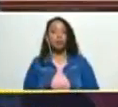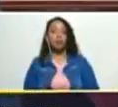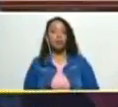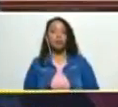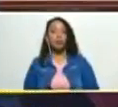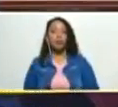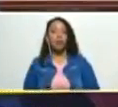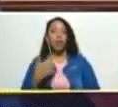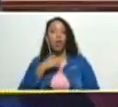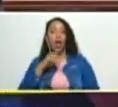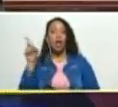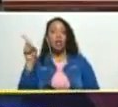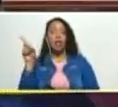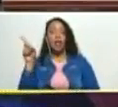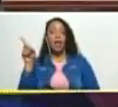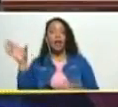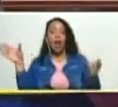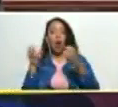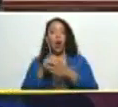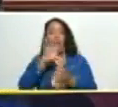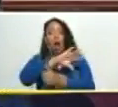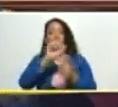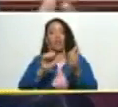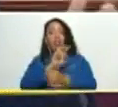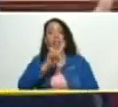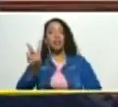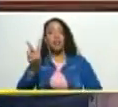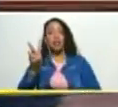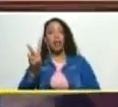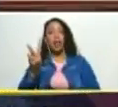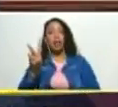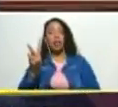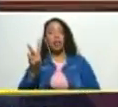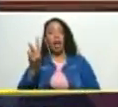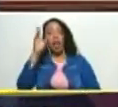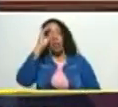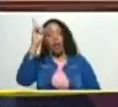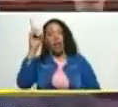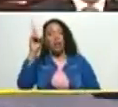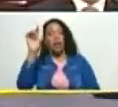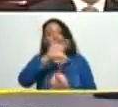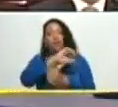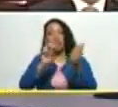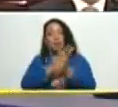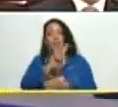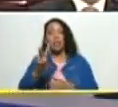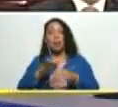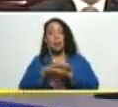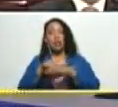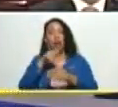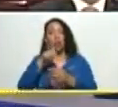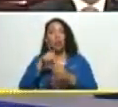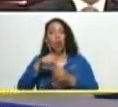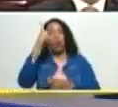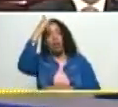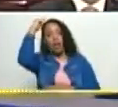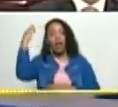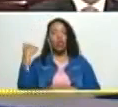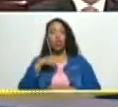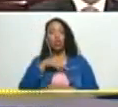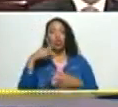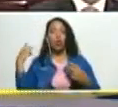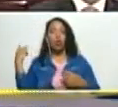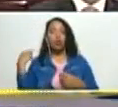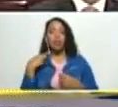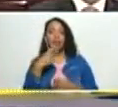estábamos en esa reunión la vicepresidenta ejecutiva el vicepresidente y ministro de petróleo Tarell Alzami y estábamos hablando